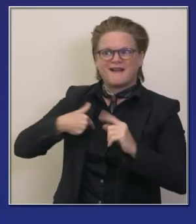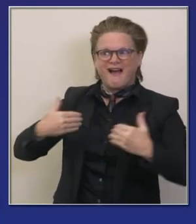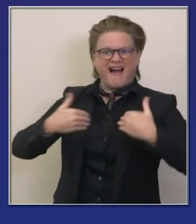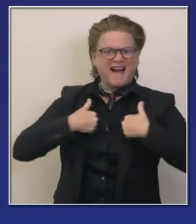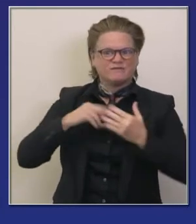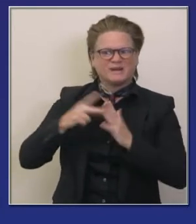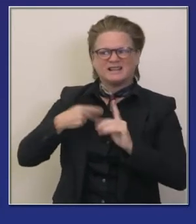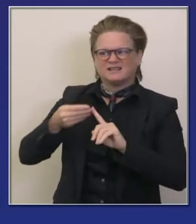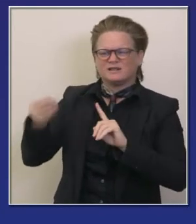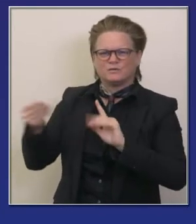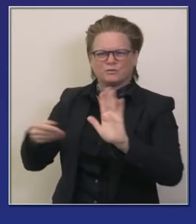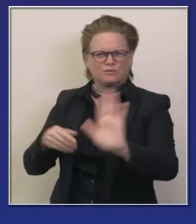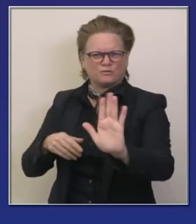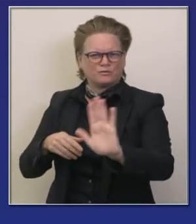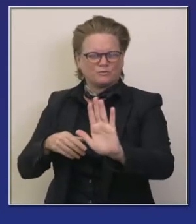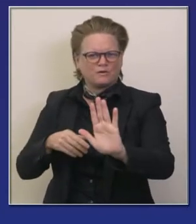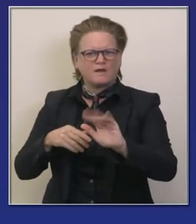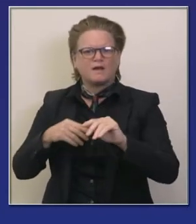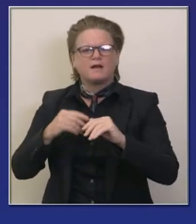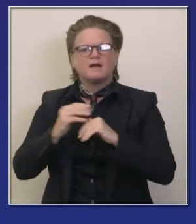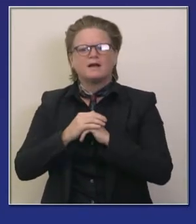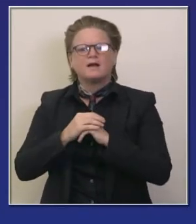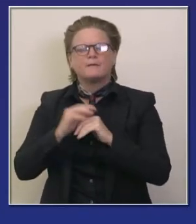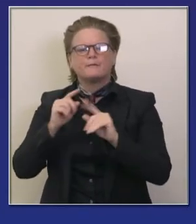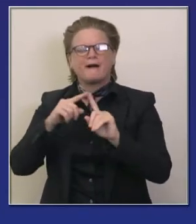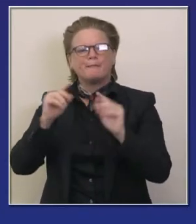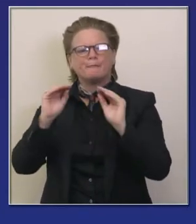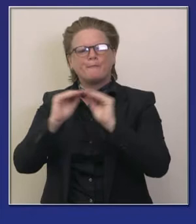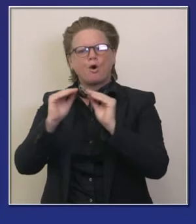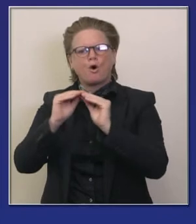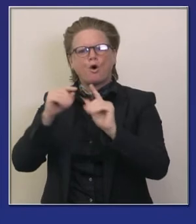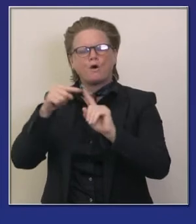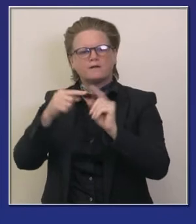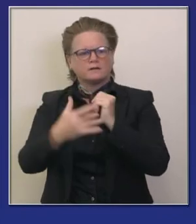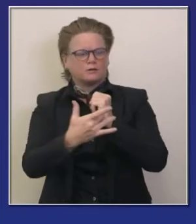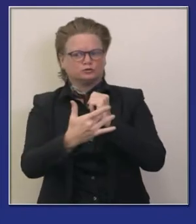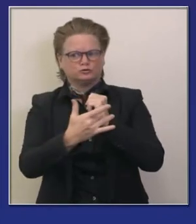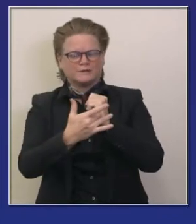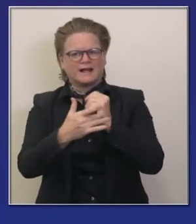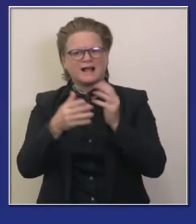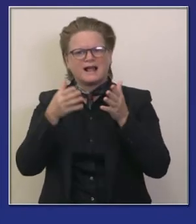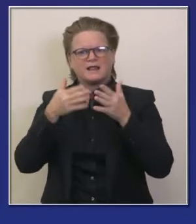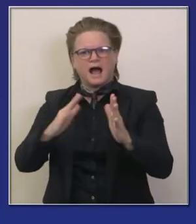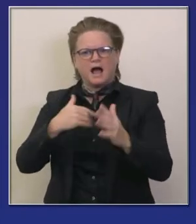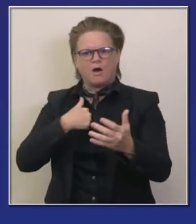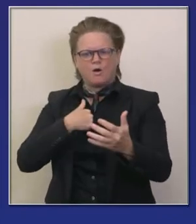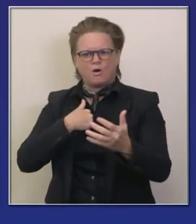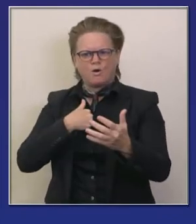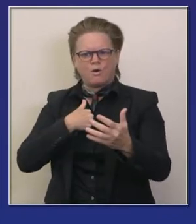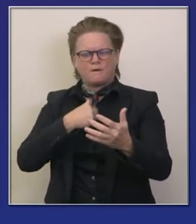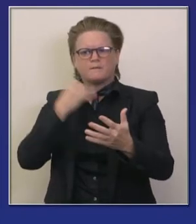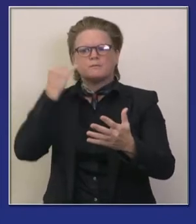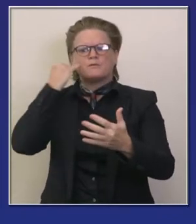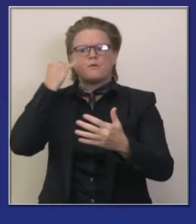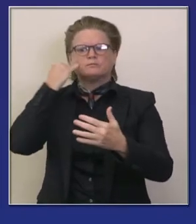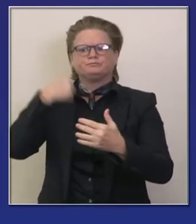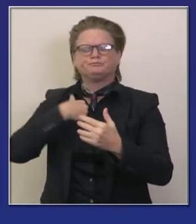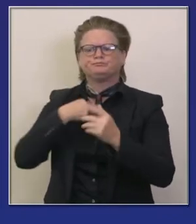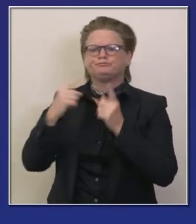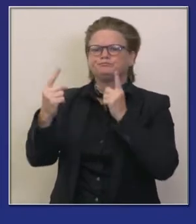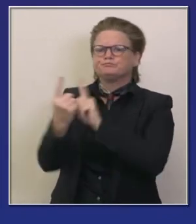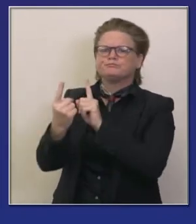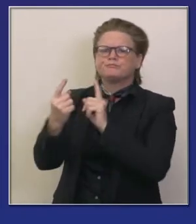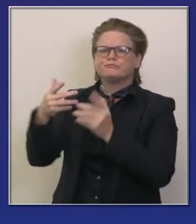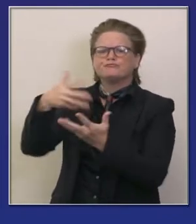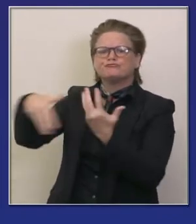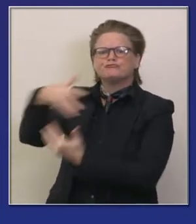participar en esta tecnología apalancándola para informar a personas con quien ha estado en contacto o que